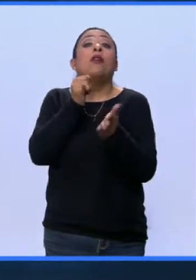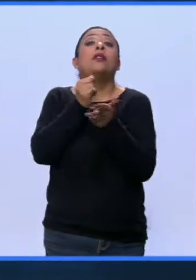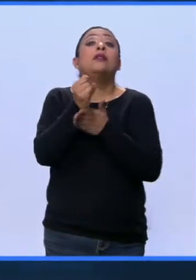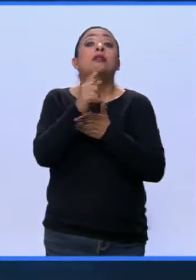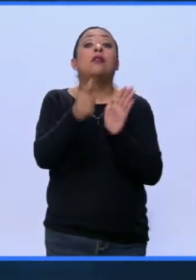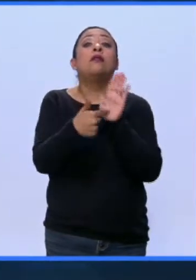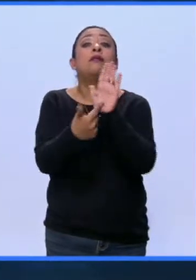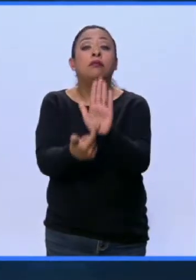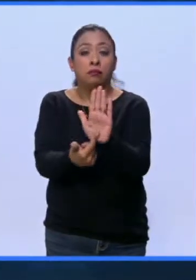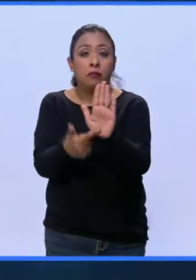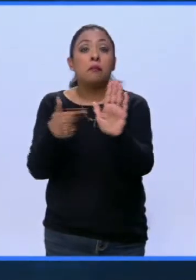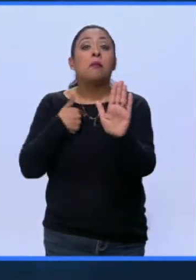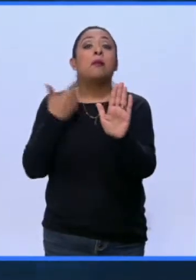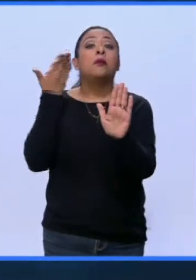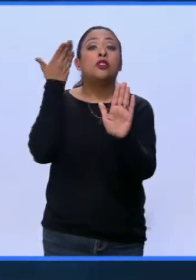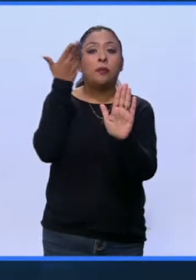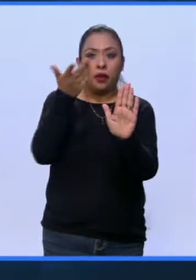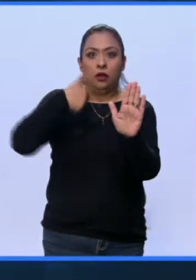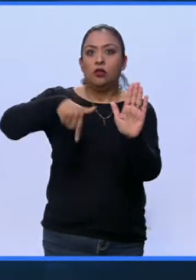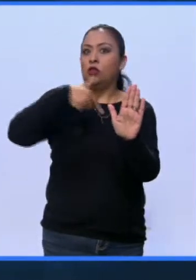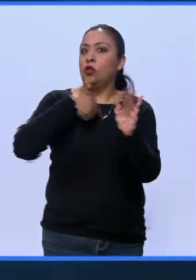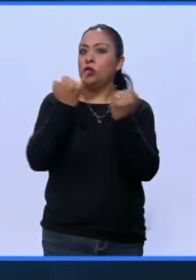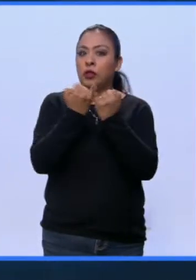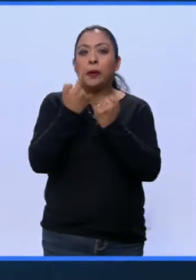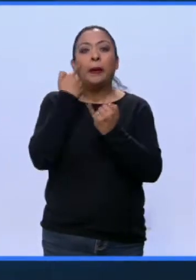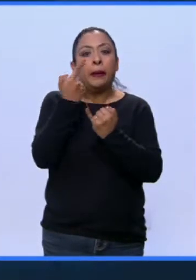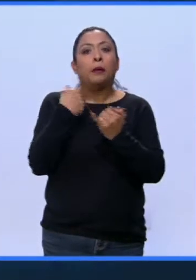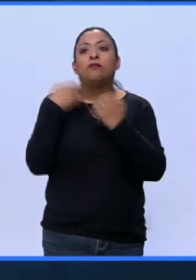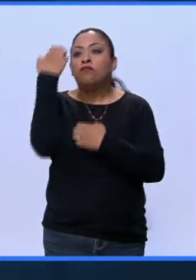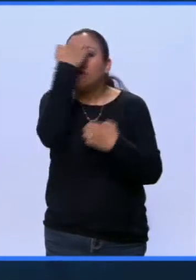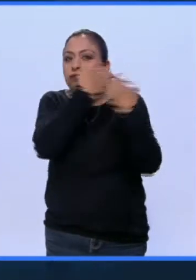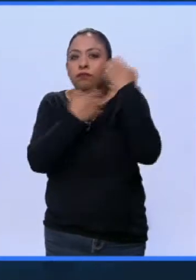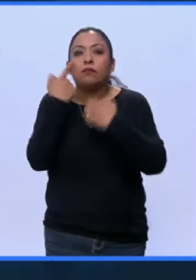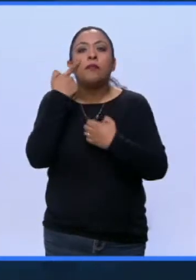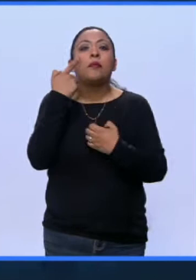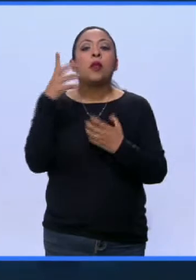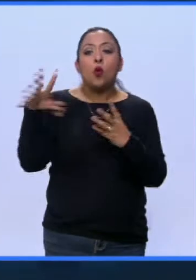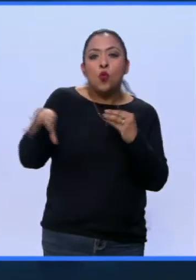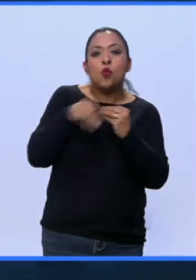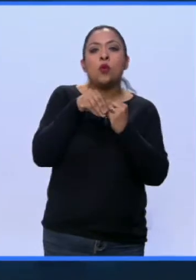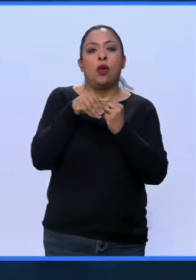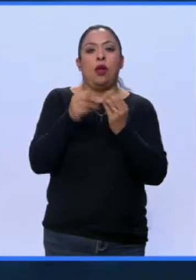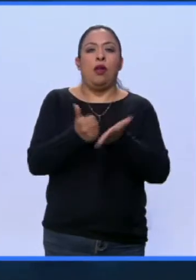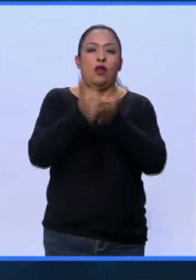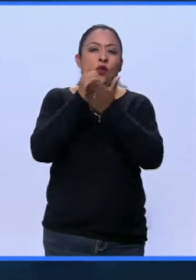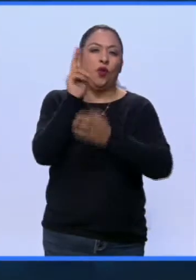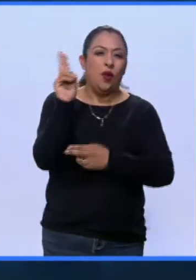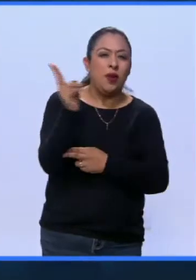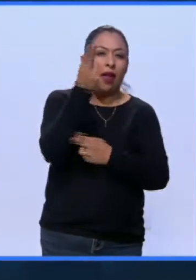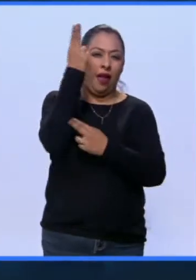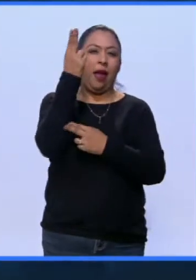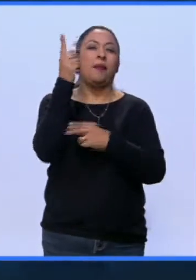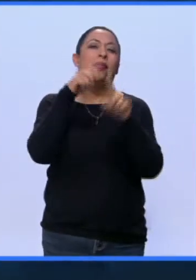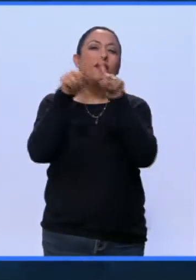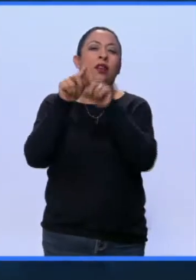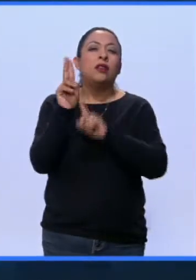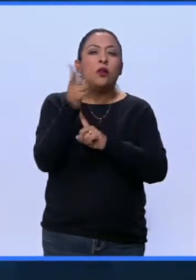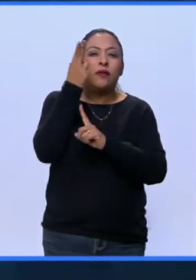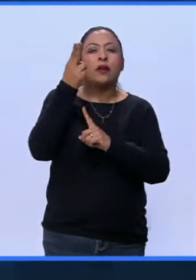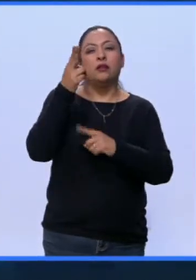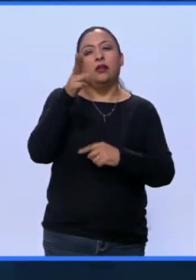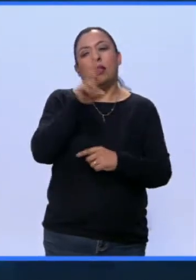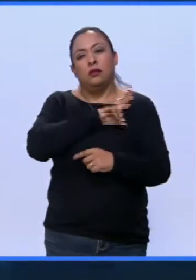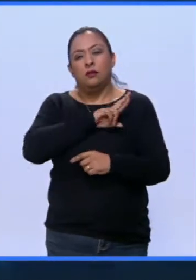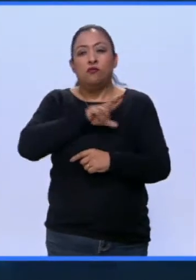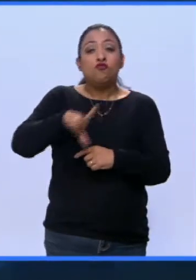Vamos a mandar a hacer dictamen de nosotros. Vamos a tratar de que las universidades se sumen, que el Politécnico, la UNAM, las universidades públicas y